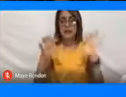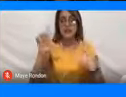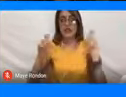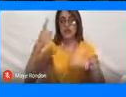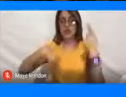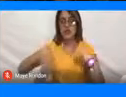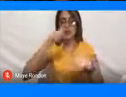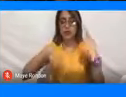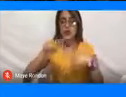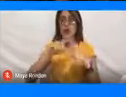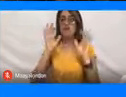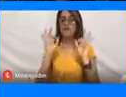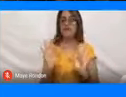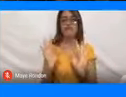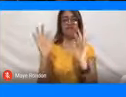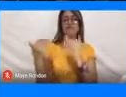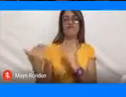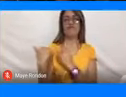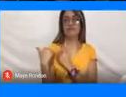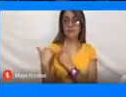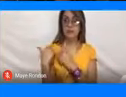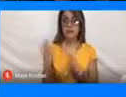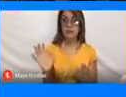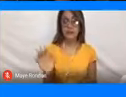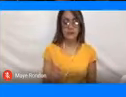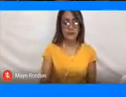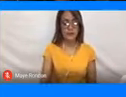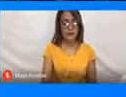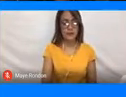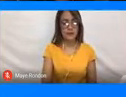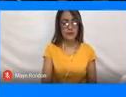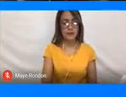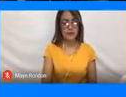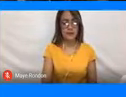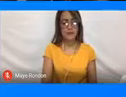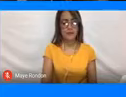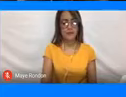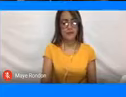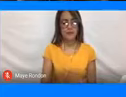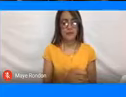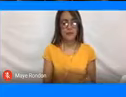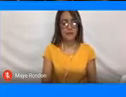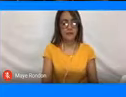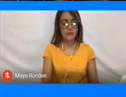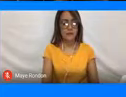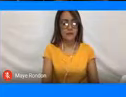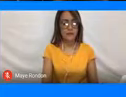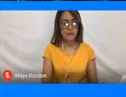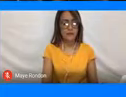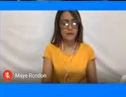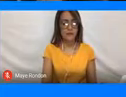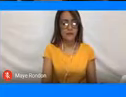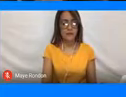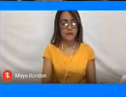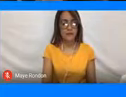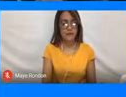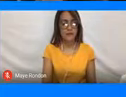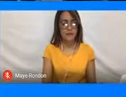se desarrolle de manera responsable, ¿cierto? Este Código de Ética Mundial para el Turismo